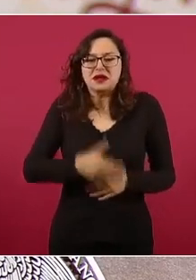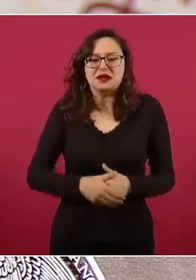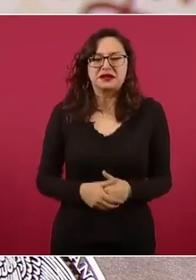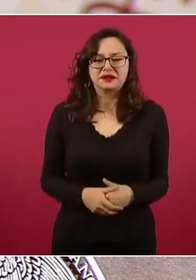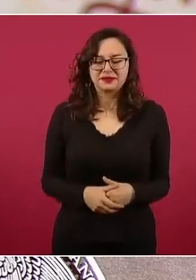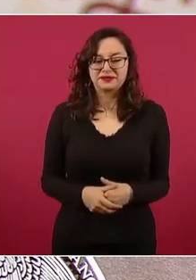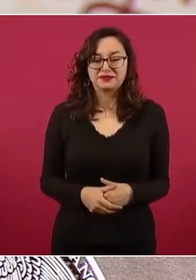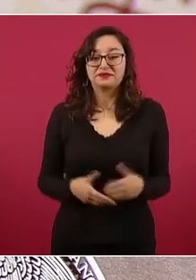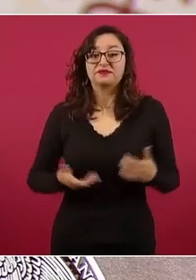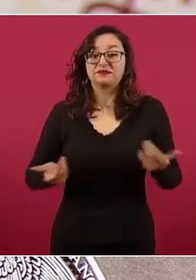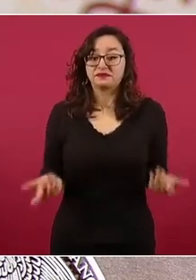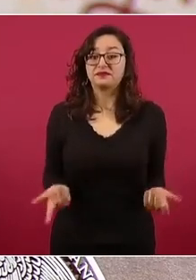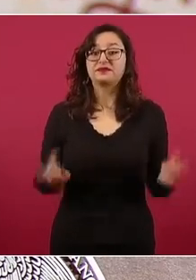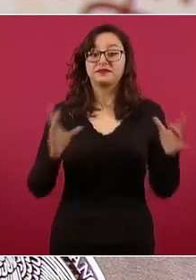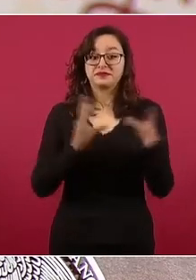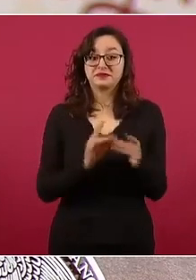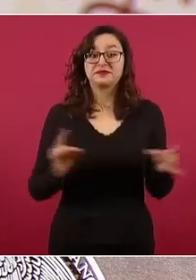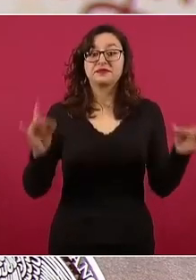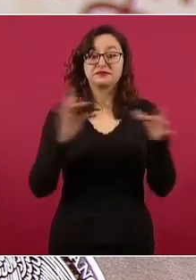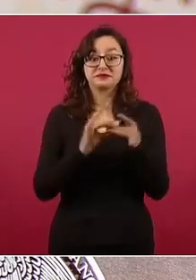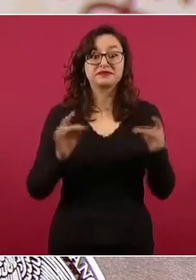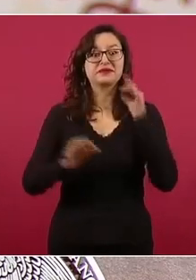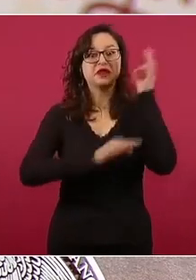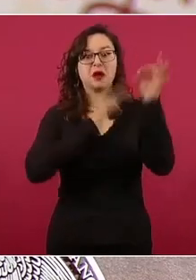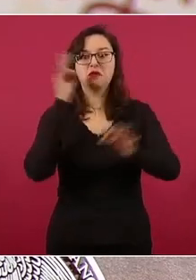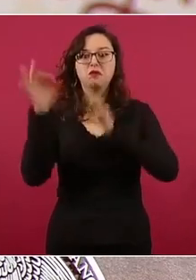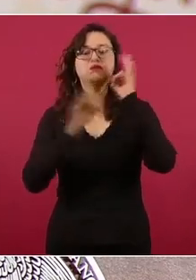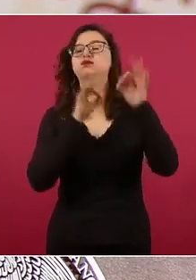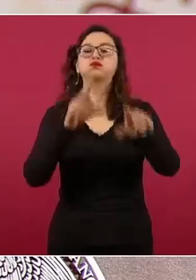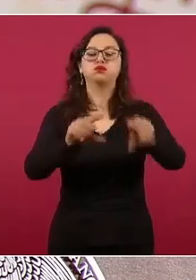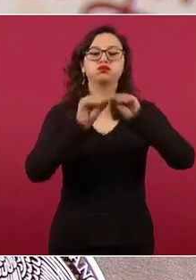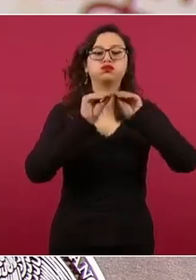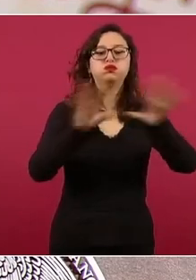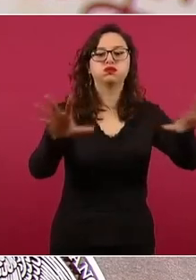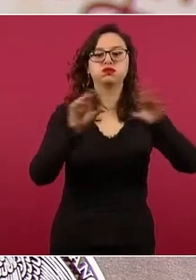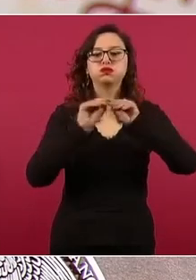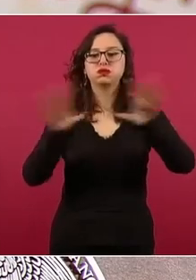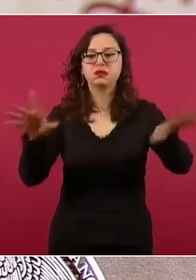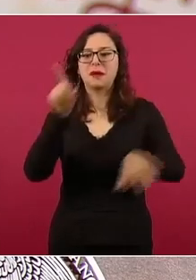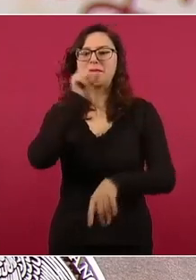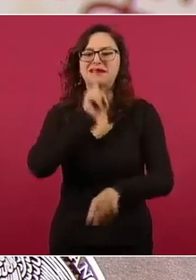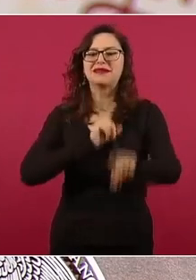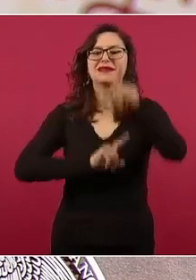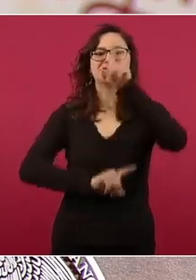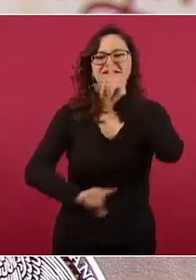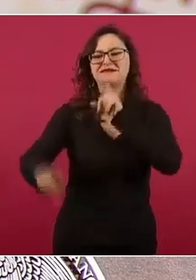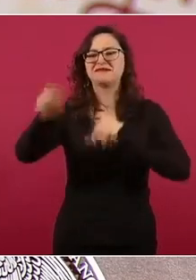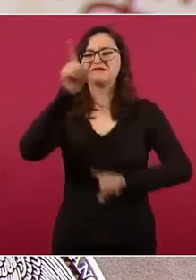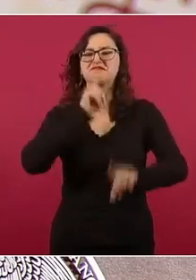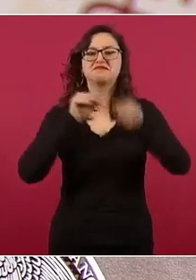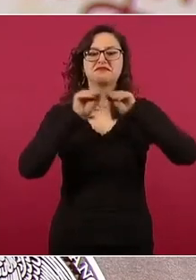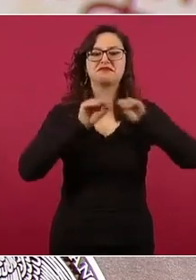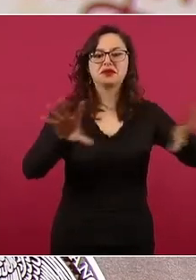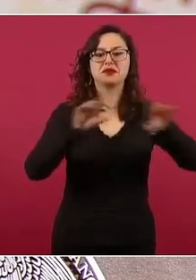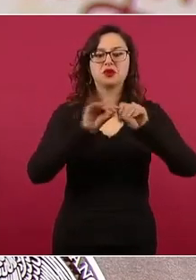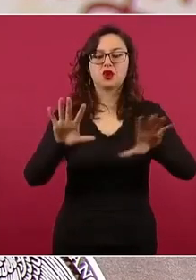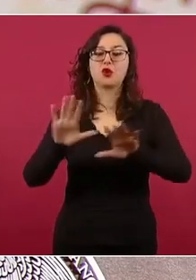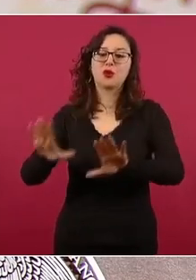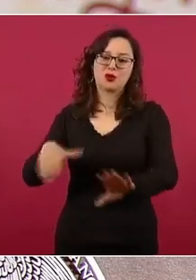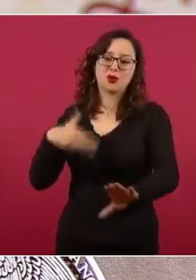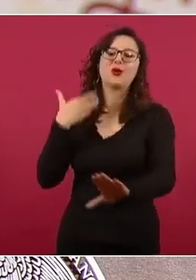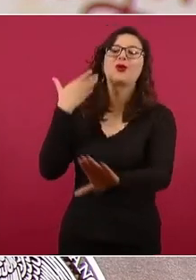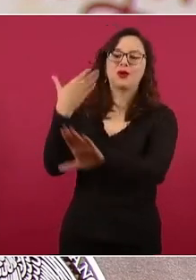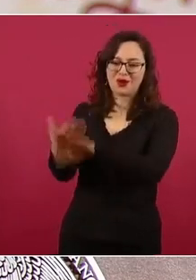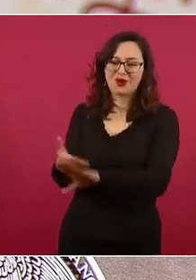Se desató una verdadera campaña de desinformación con el fin de atocar al Gobierno de México.